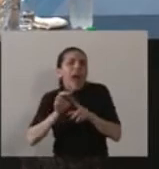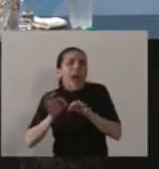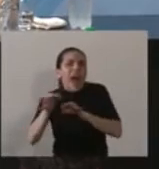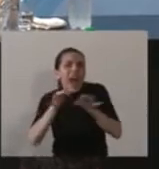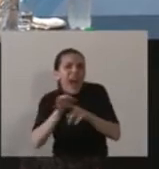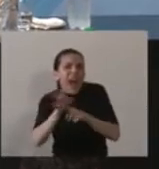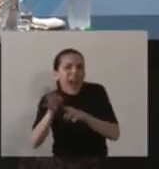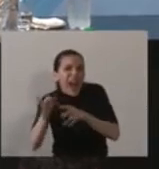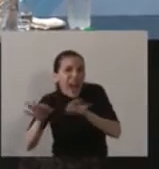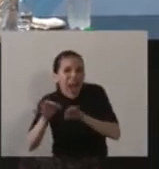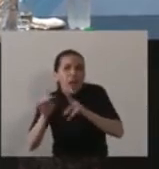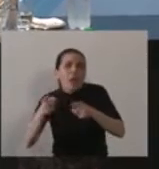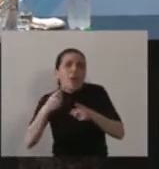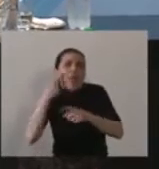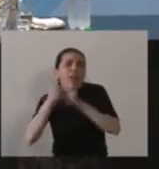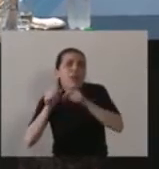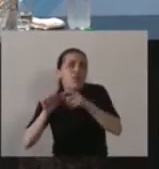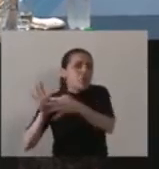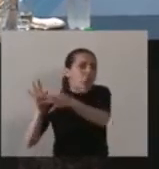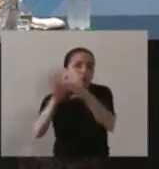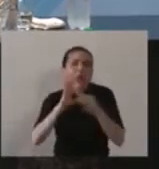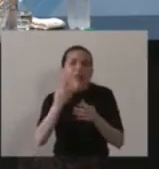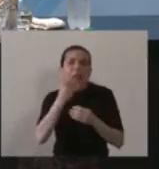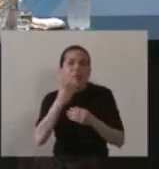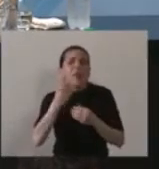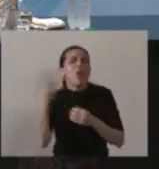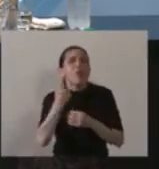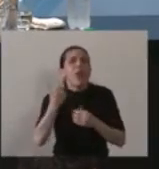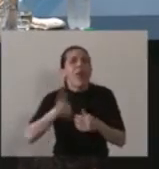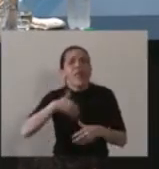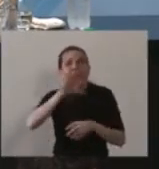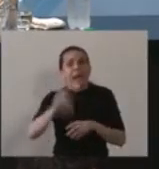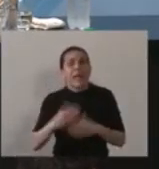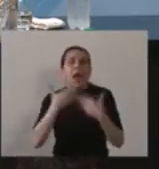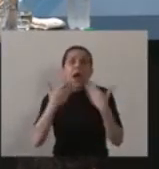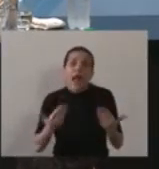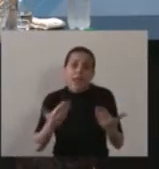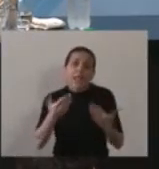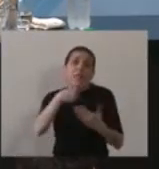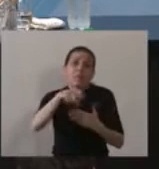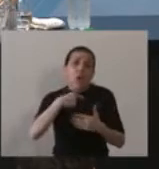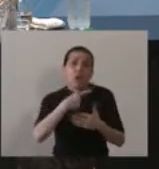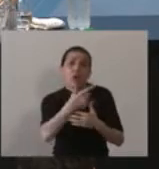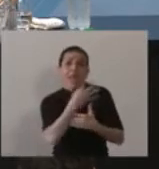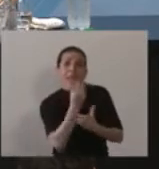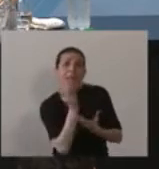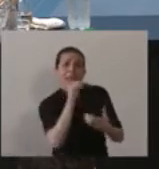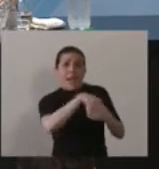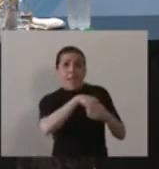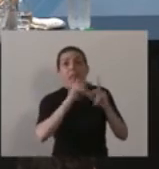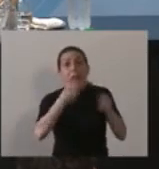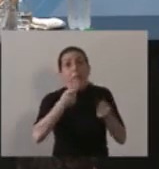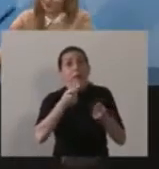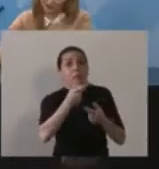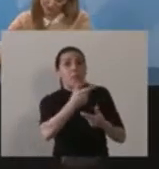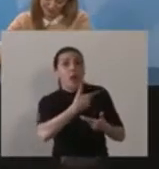alimenticia tan importante para la Argentina. Muchas gracias por la participación y por haber escuchado la idea.